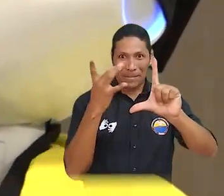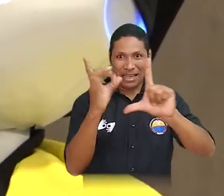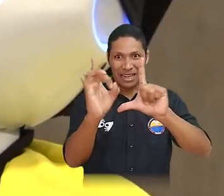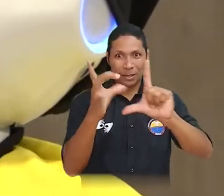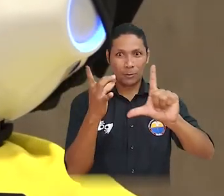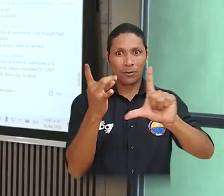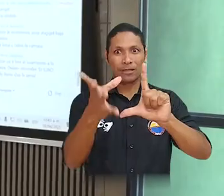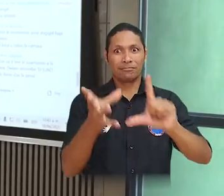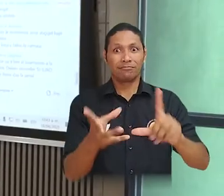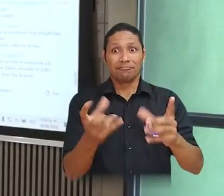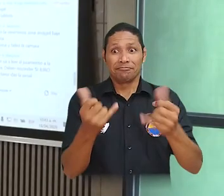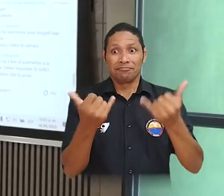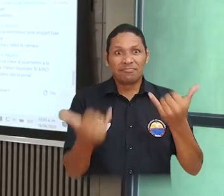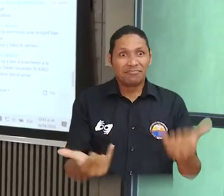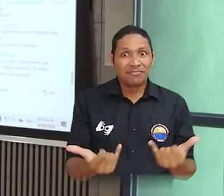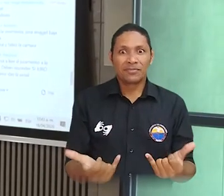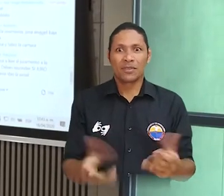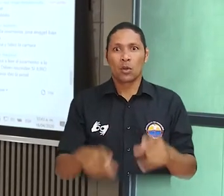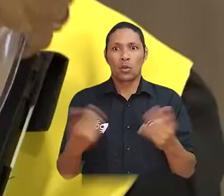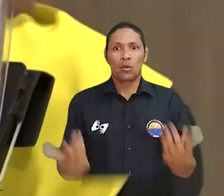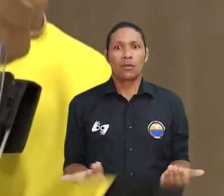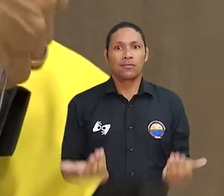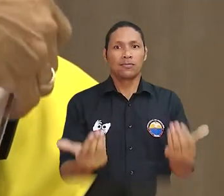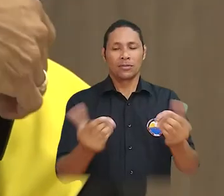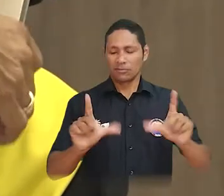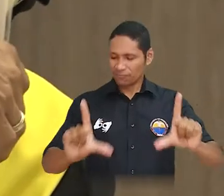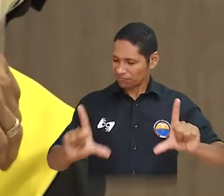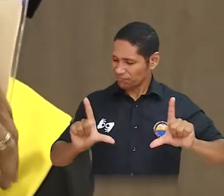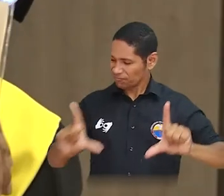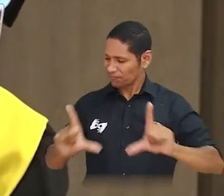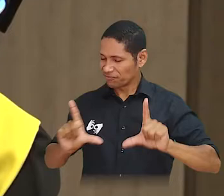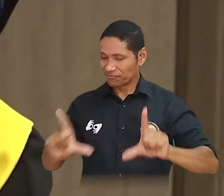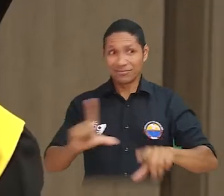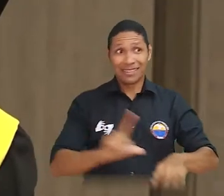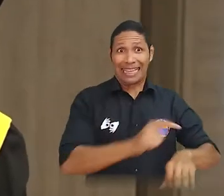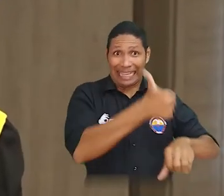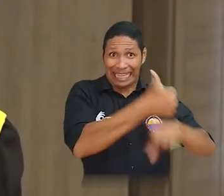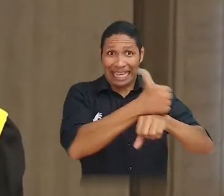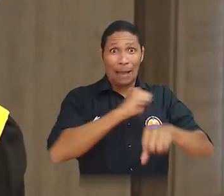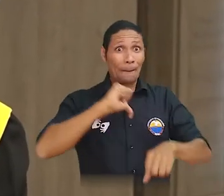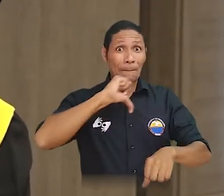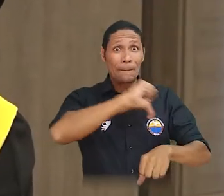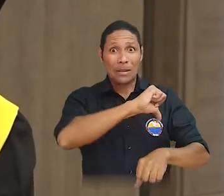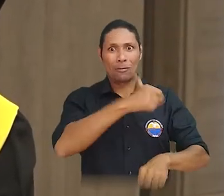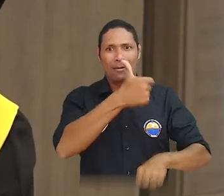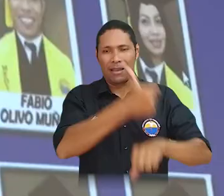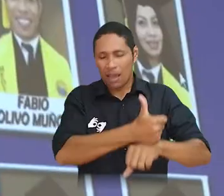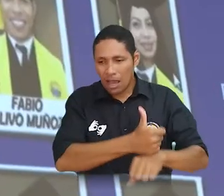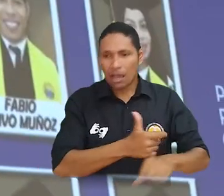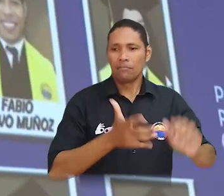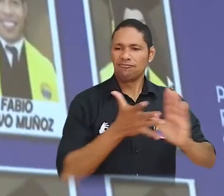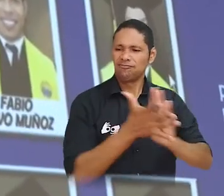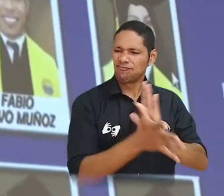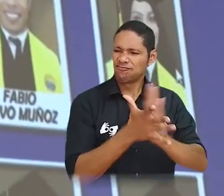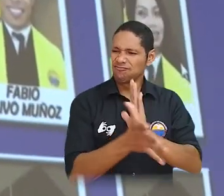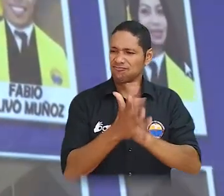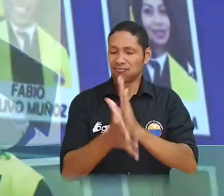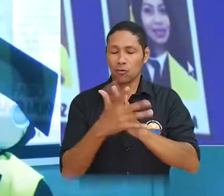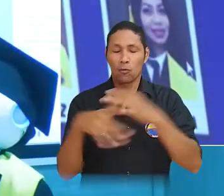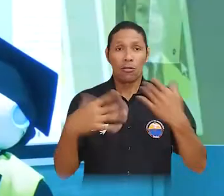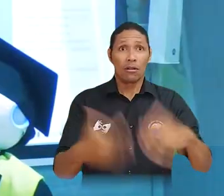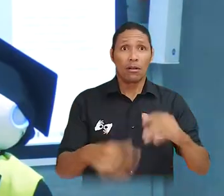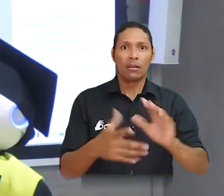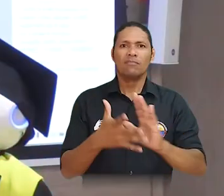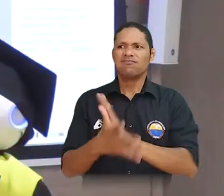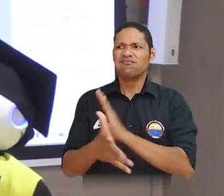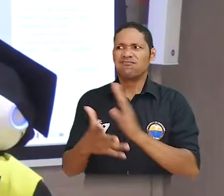desarrollado jornadas virtuales, donde yo he recibido el diploma en representación de todos los graduandos. El señor rector